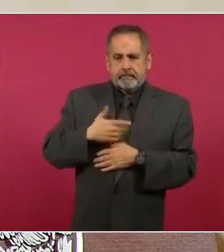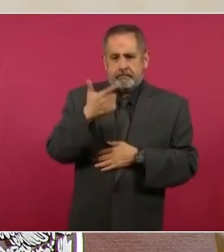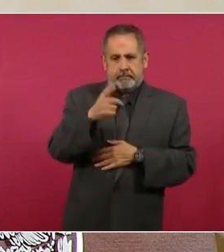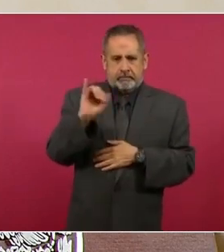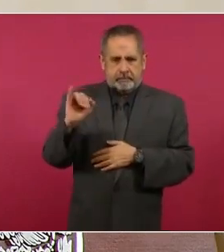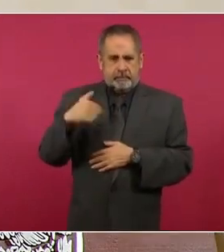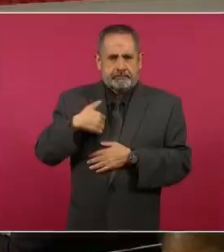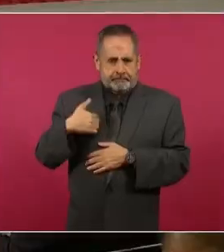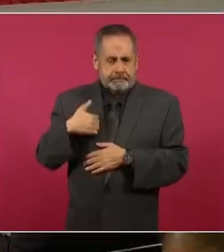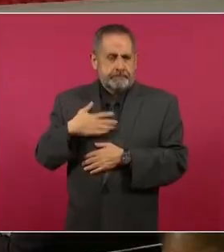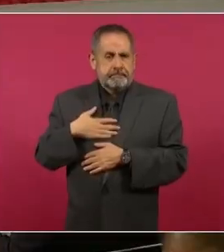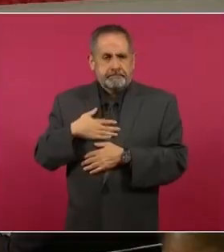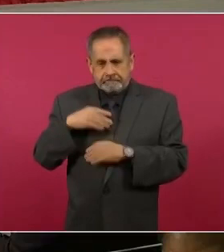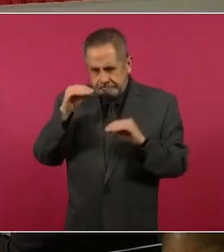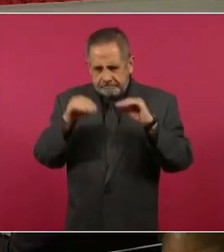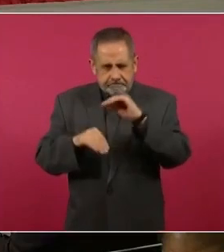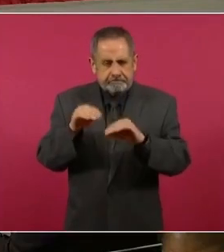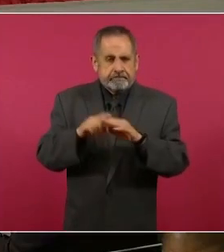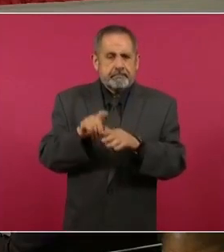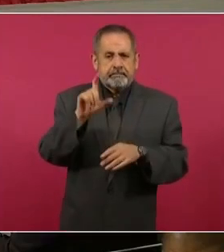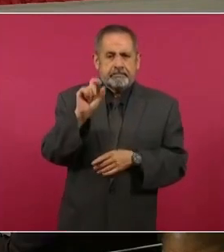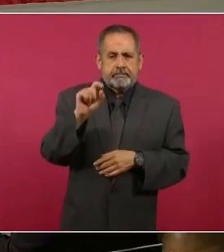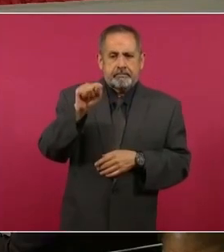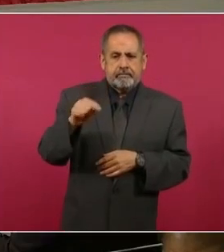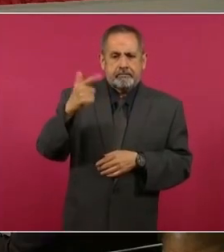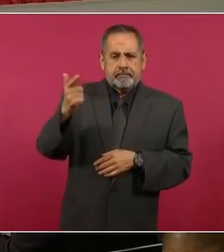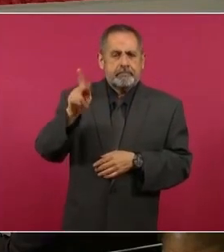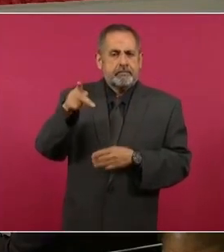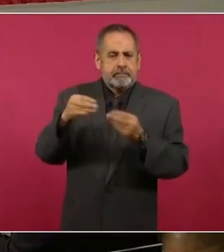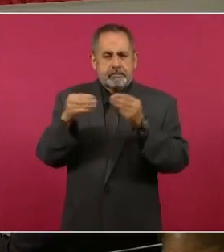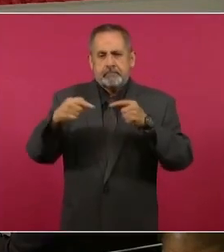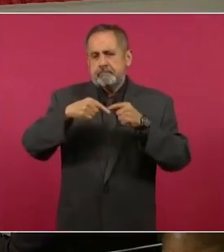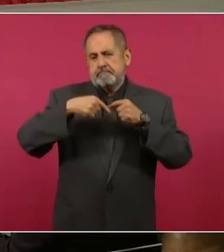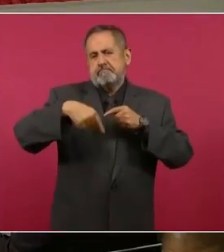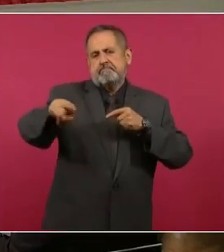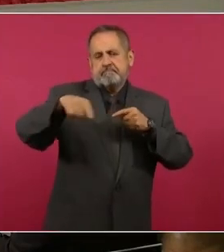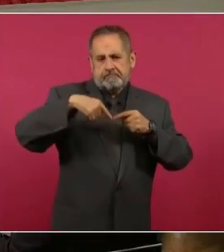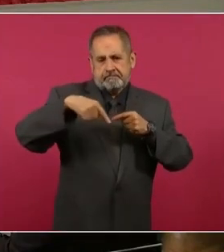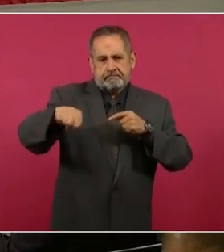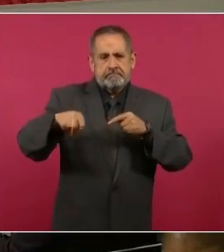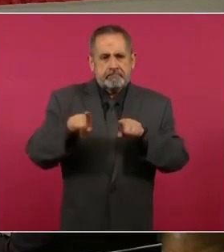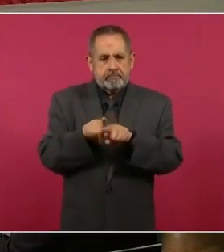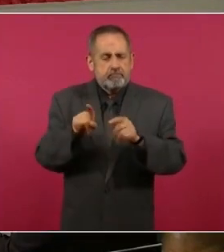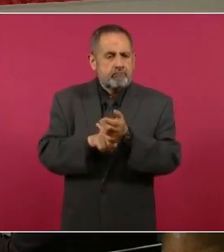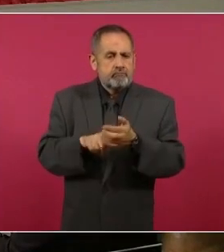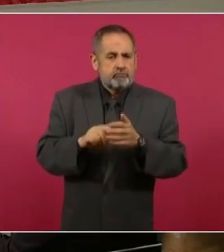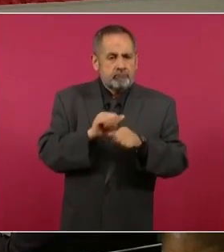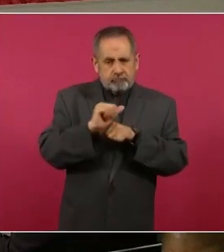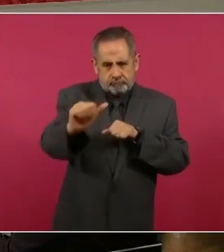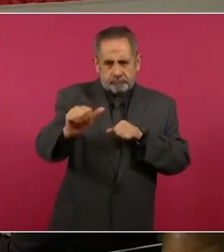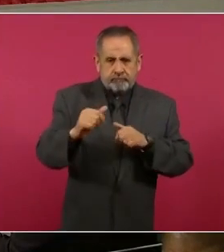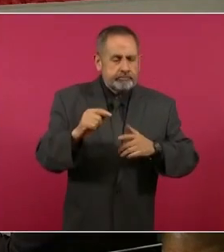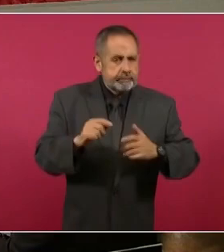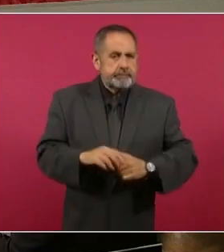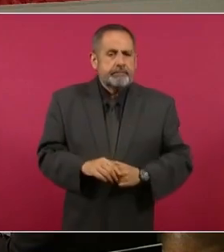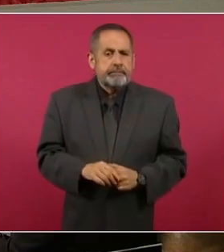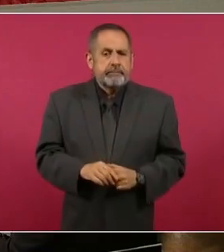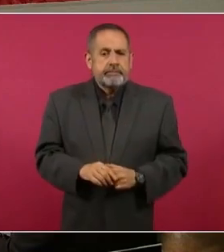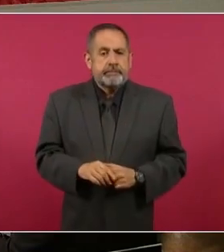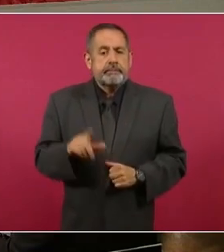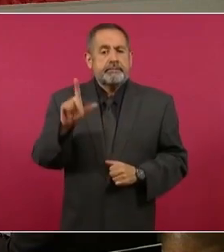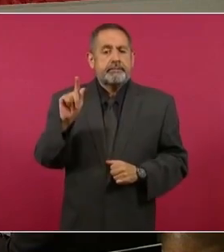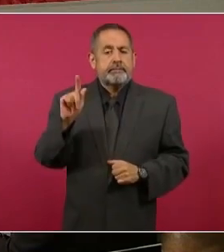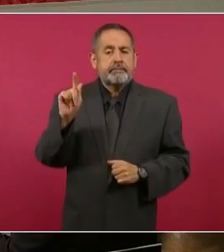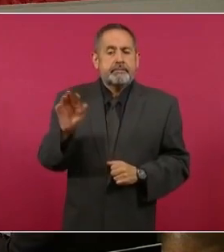Indy, la cual tiene un desarrollo de 20.7 kilómetros de tramo, el